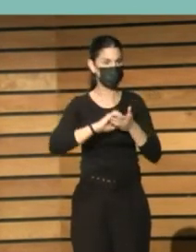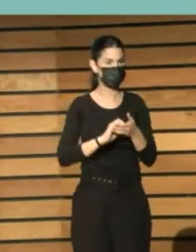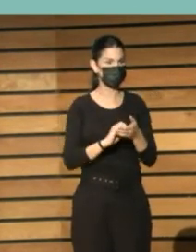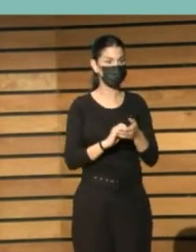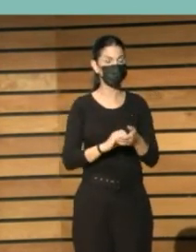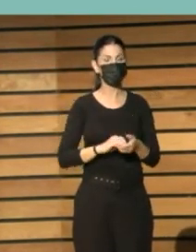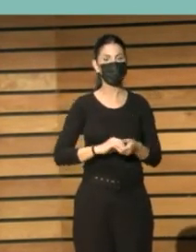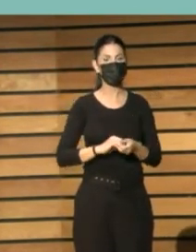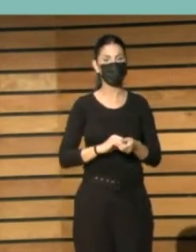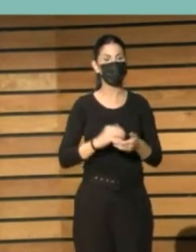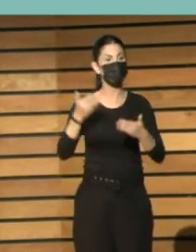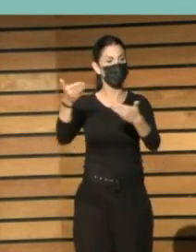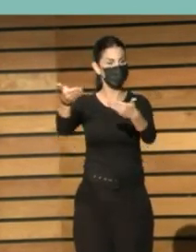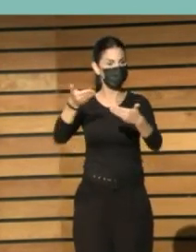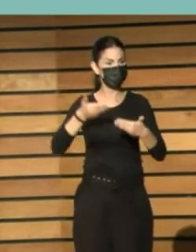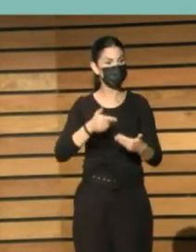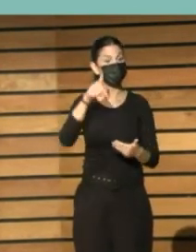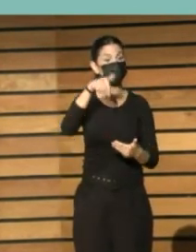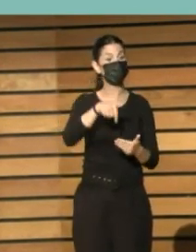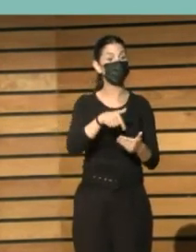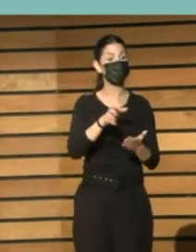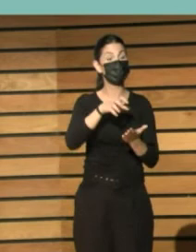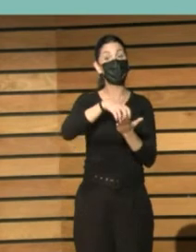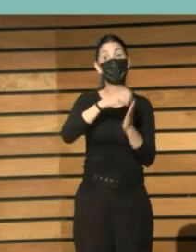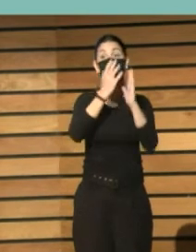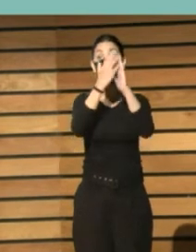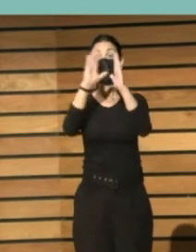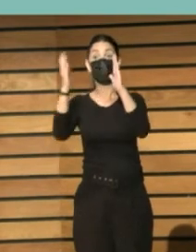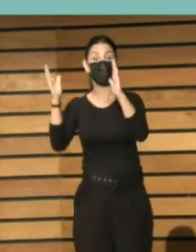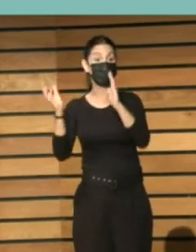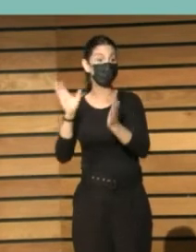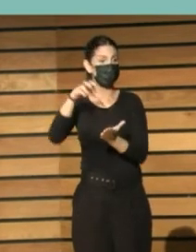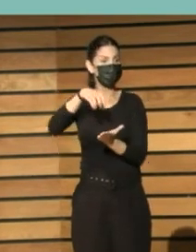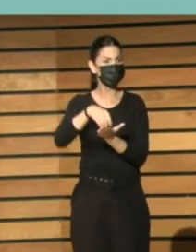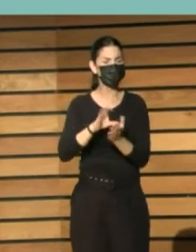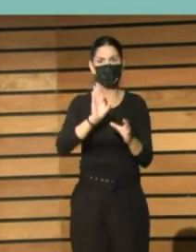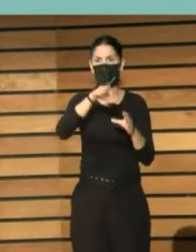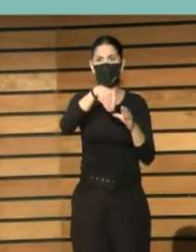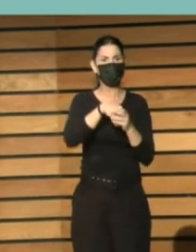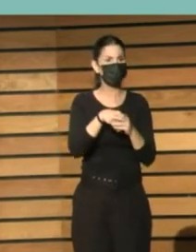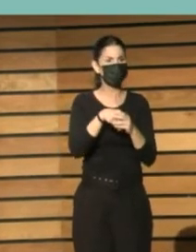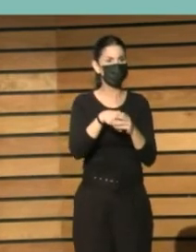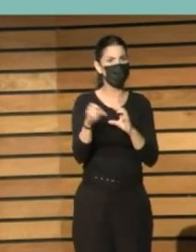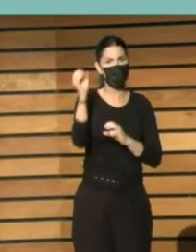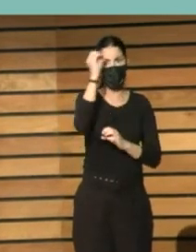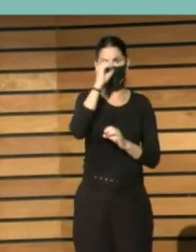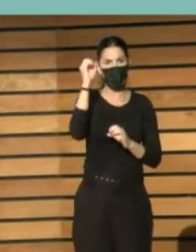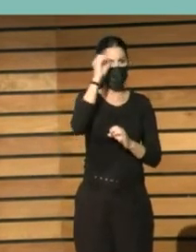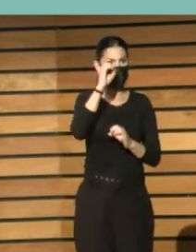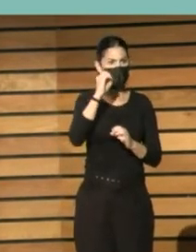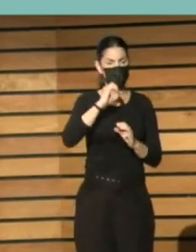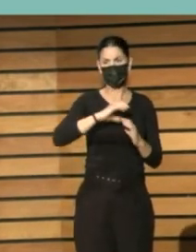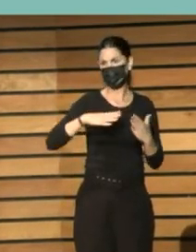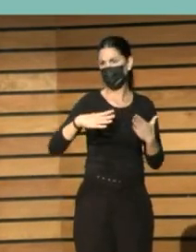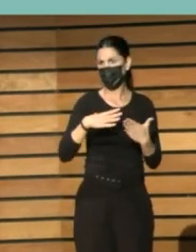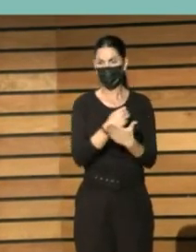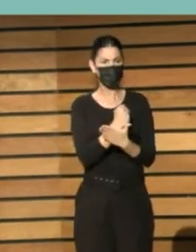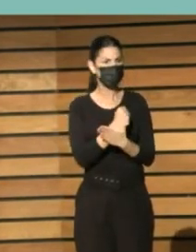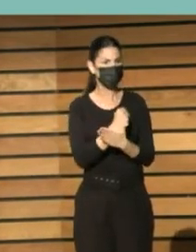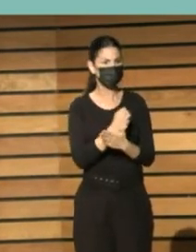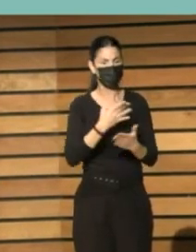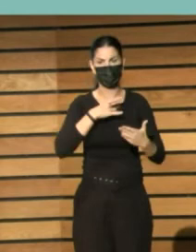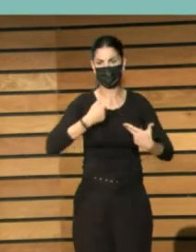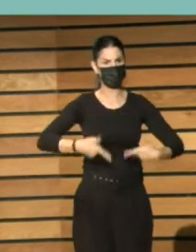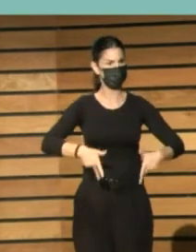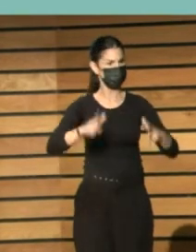Incluso hemos acogido, porque la biblioteca es un lugar donde caben todas las opiniones y todas las opciones, también hemos